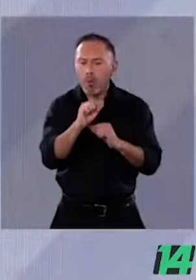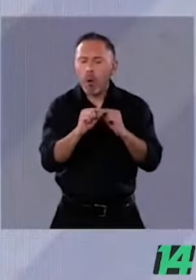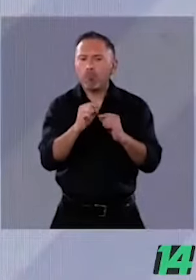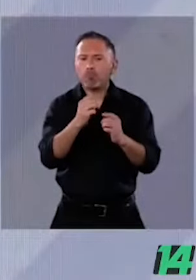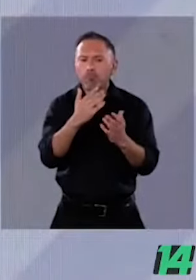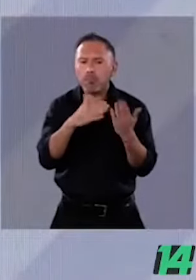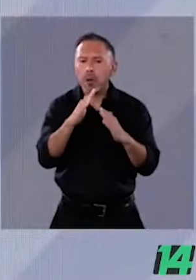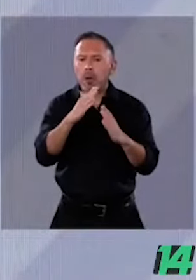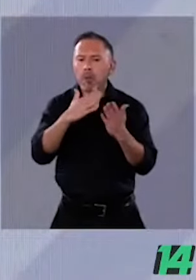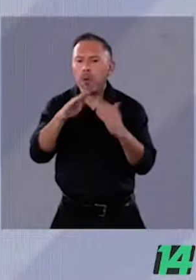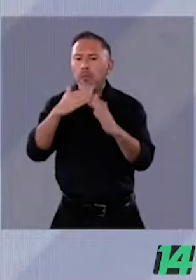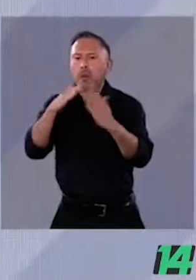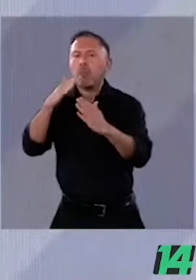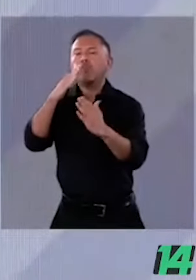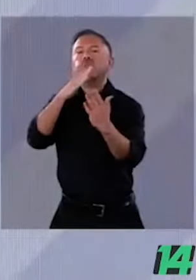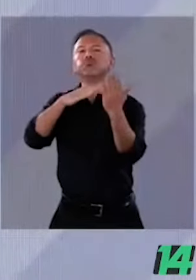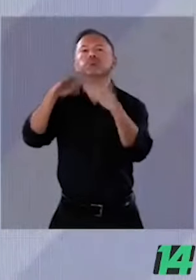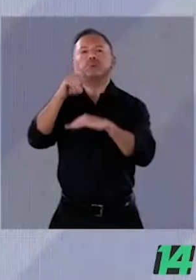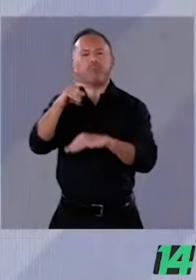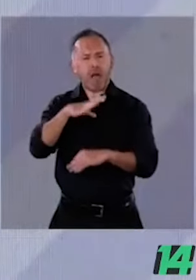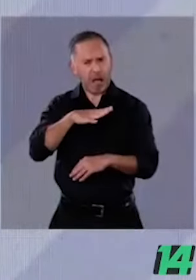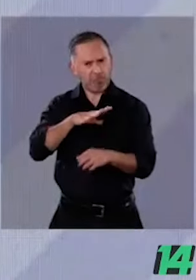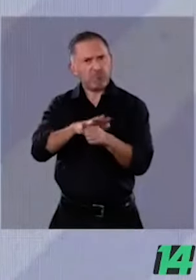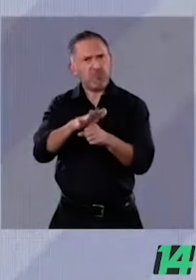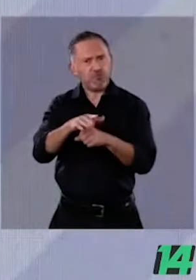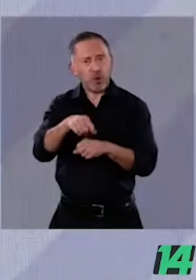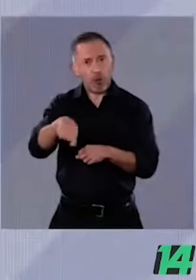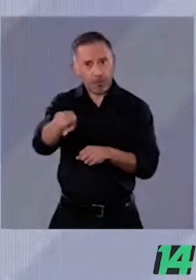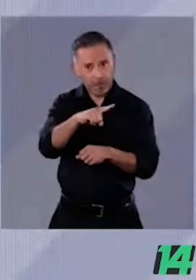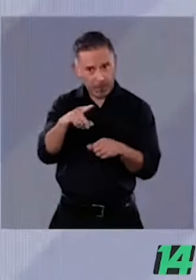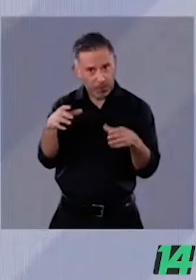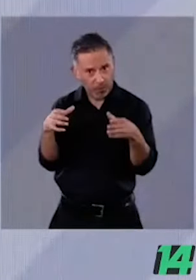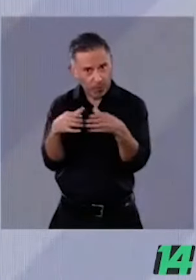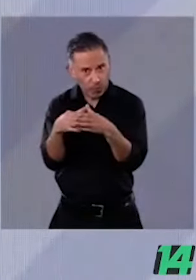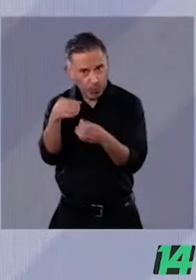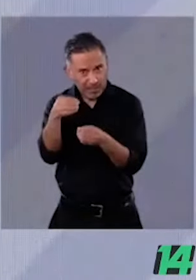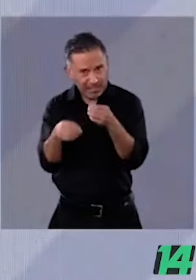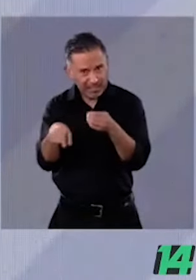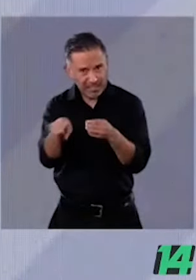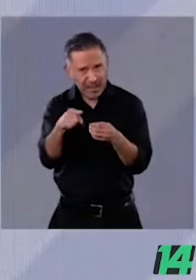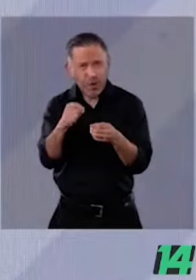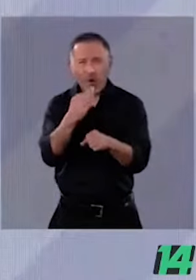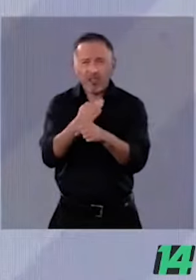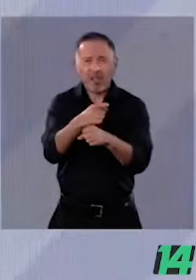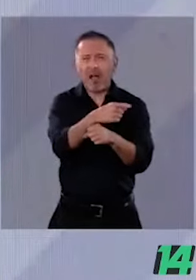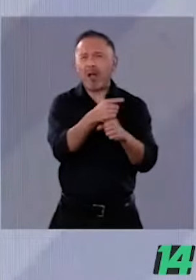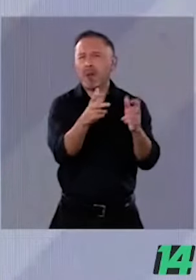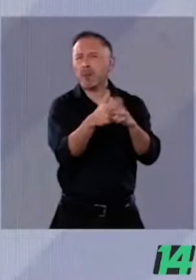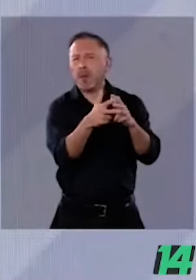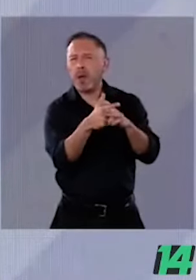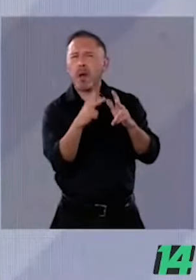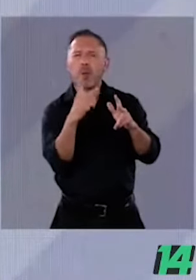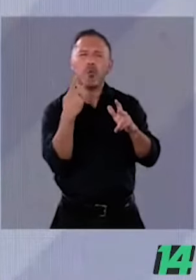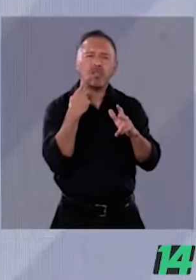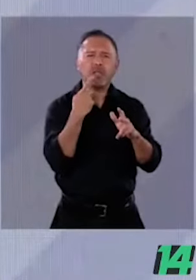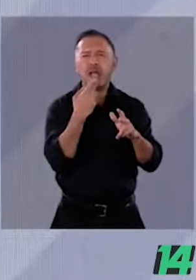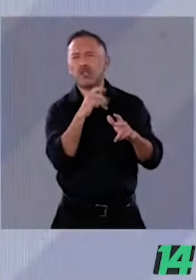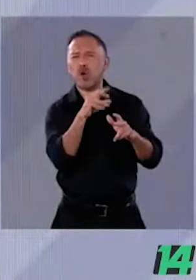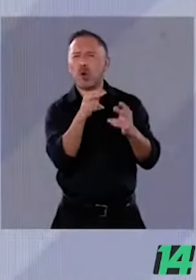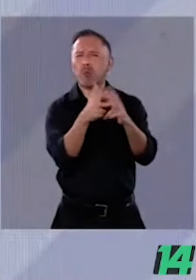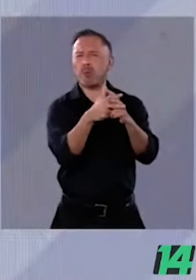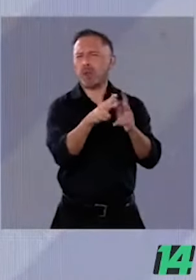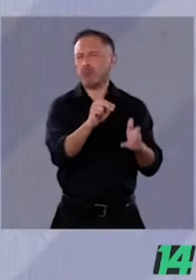lo logran. Por eso, creo que todas esas personas no se merecen estar en medio de disputas políticas. El problema no es